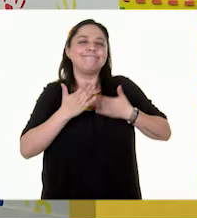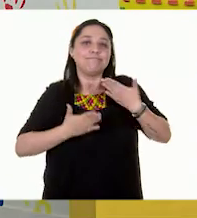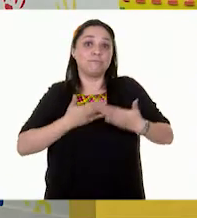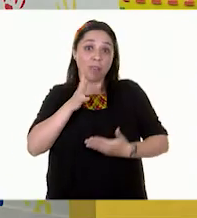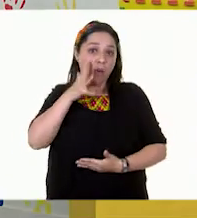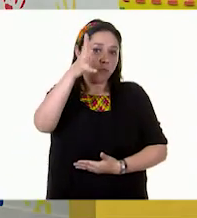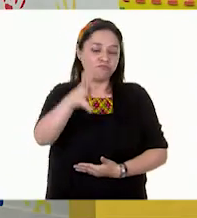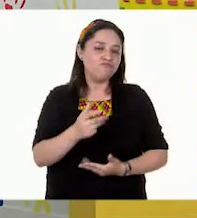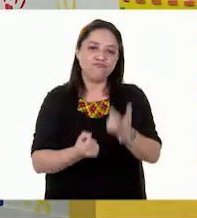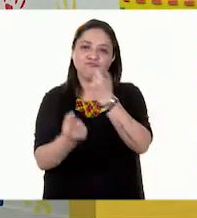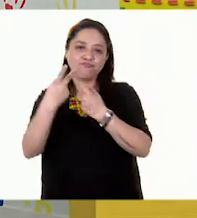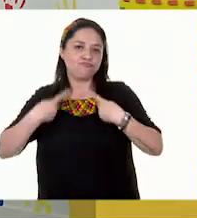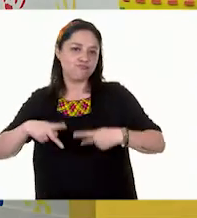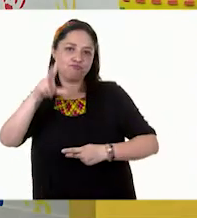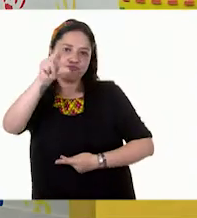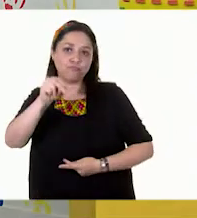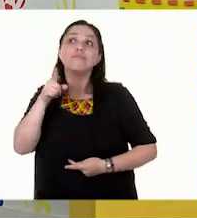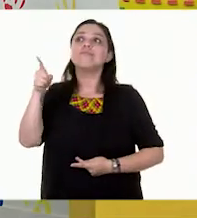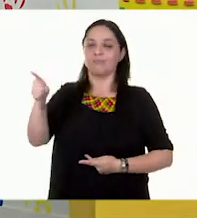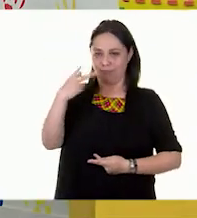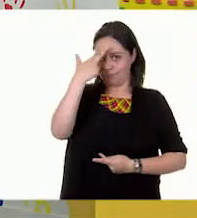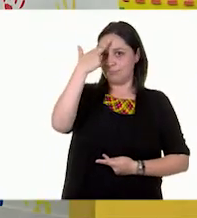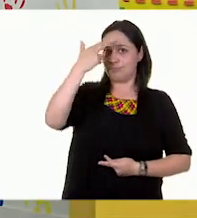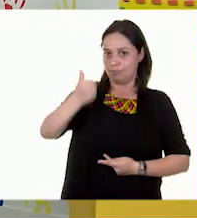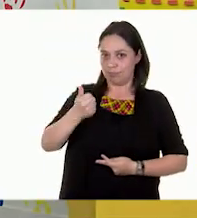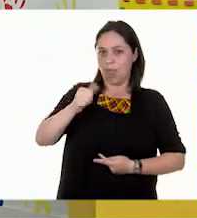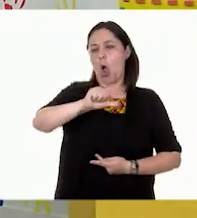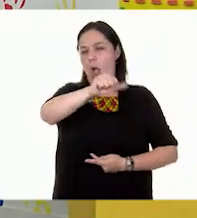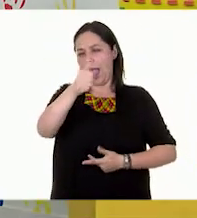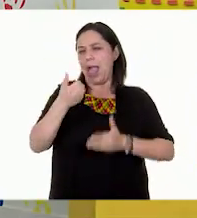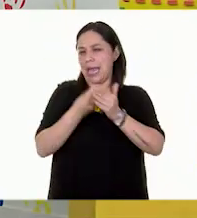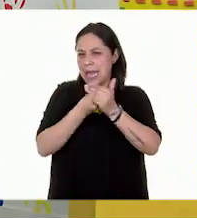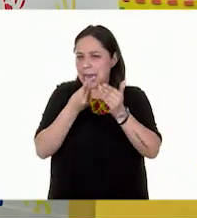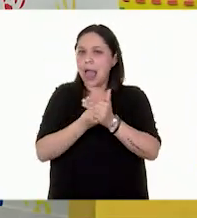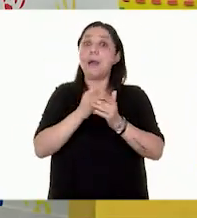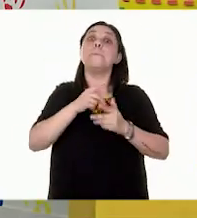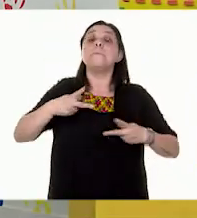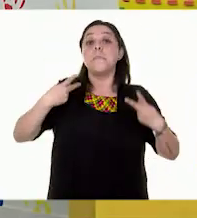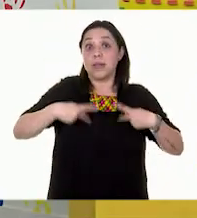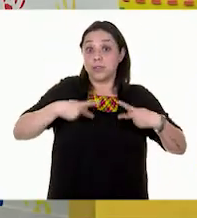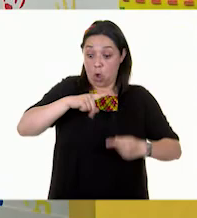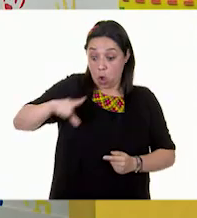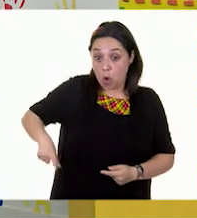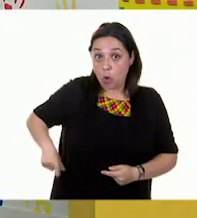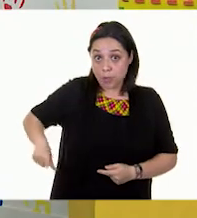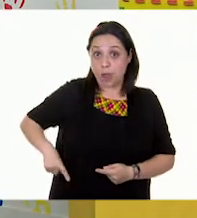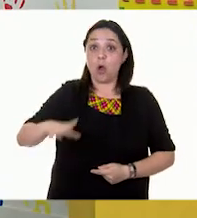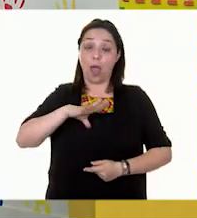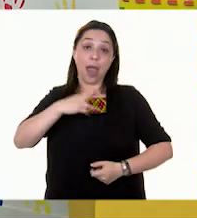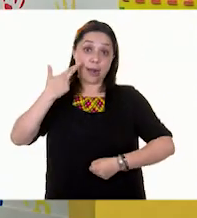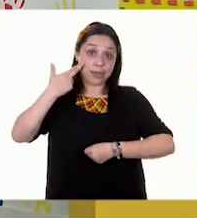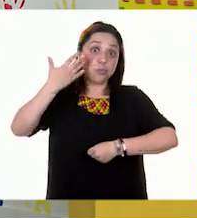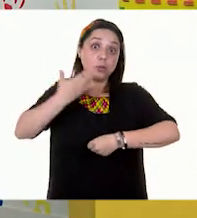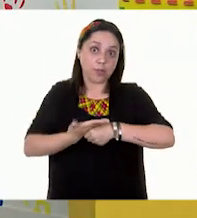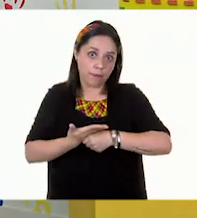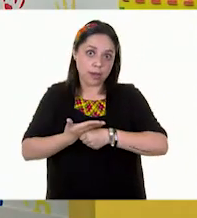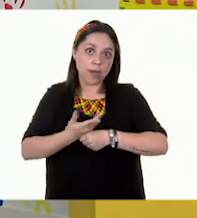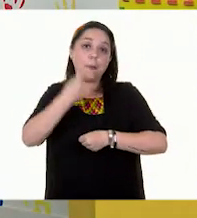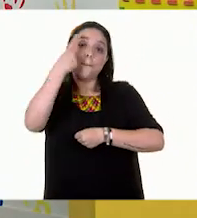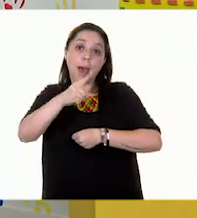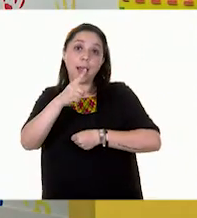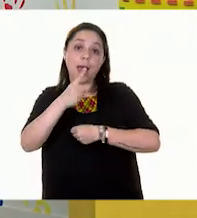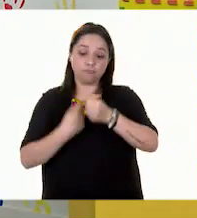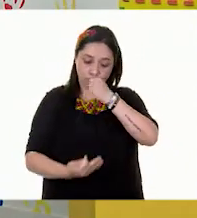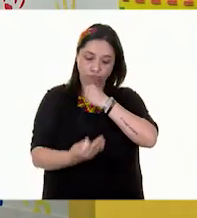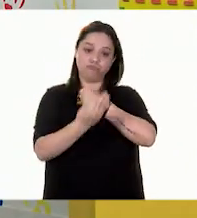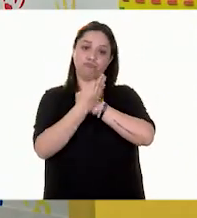clases las autoridades y todas las personas tenemos responsabilidades para cumplir, para protegernos y cuidar el medio